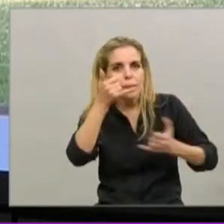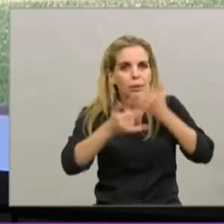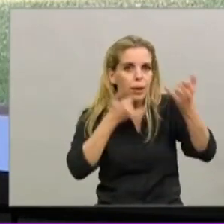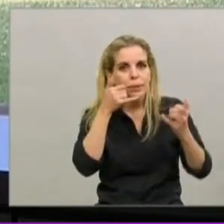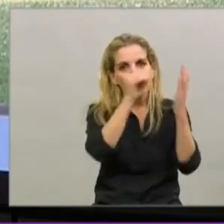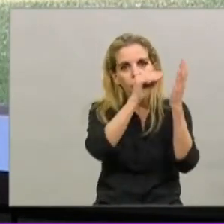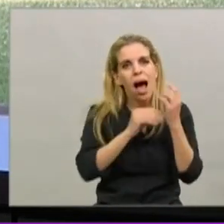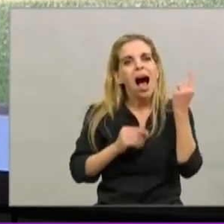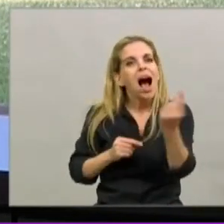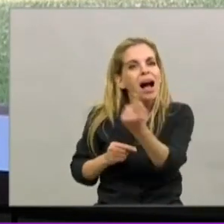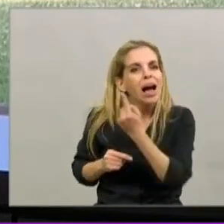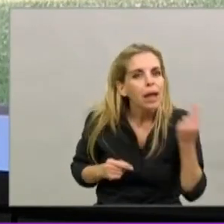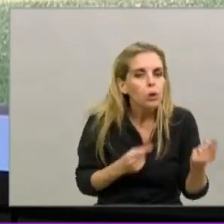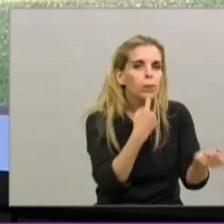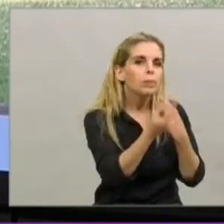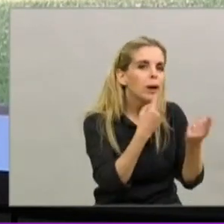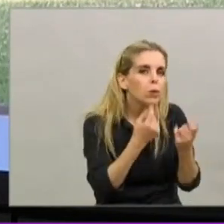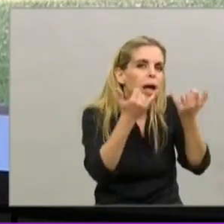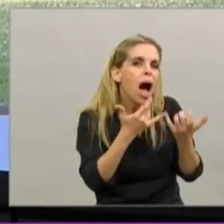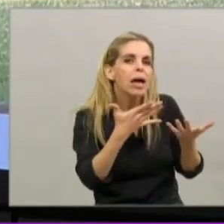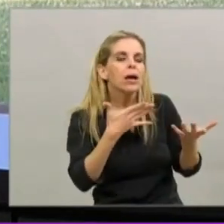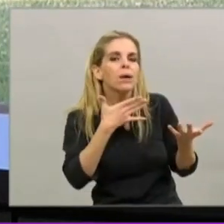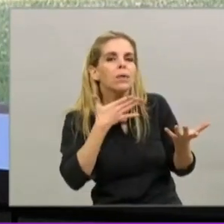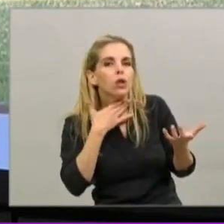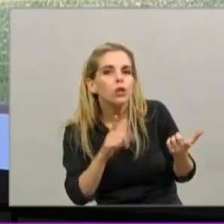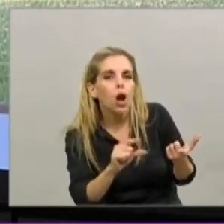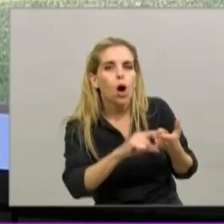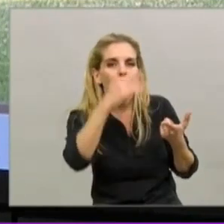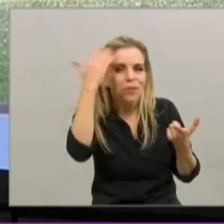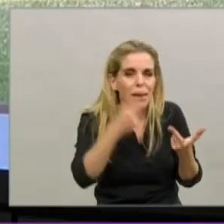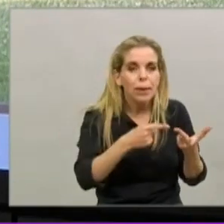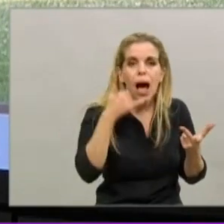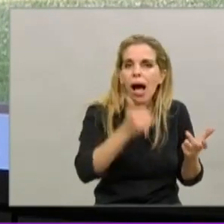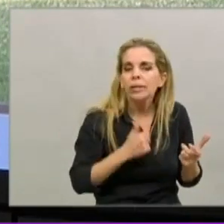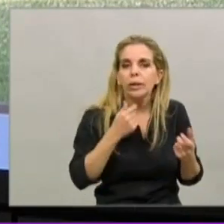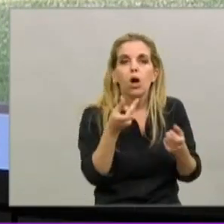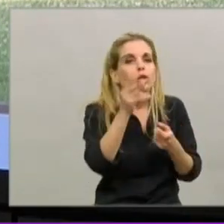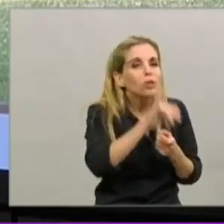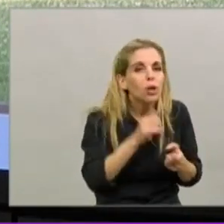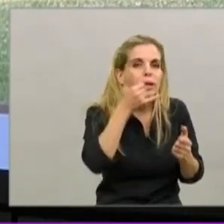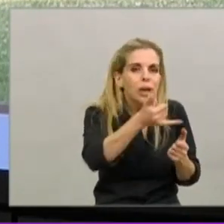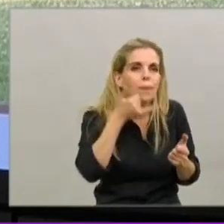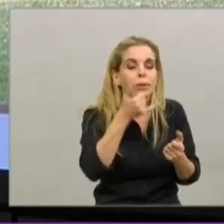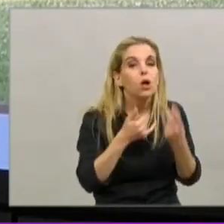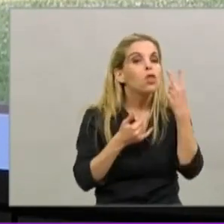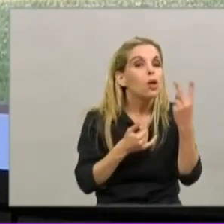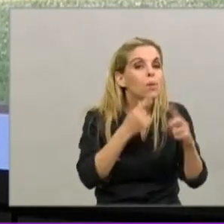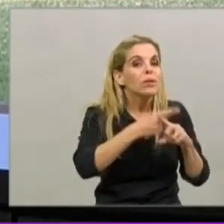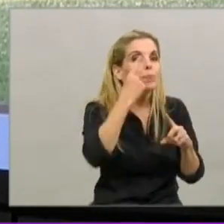Se identifica si tuvieron síntomas o no. Si no los tuvieron, se los sigue llamando dos veces por día, todos los días, para ver si hacen síntomas.